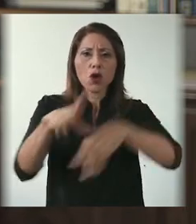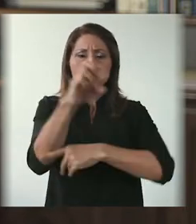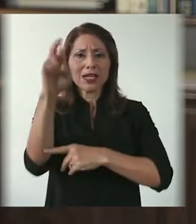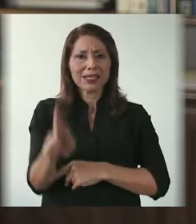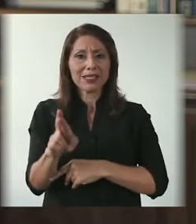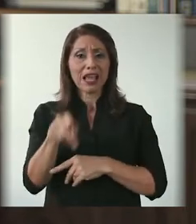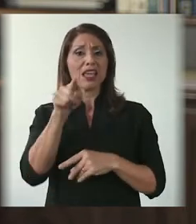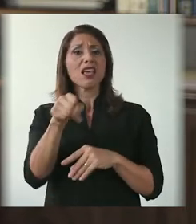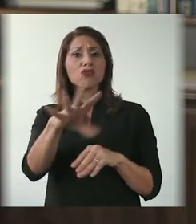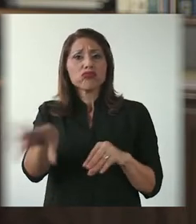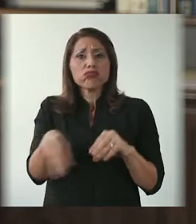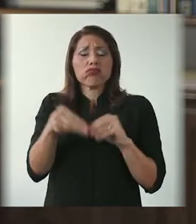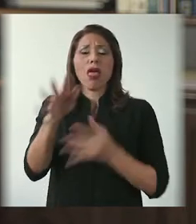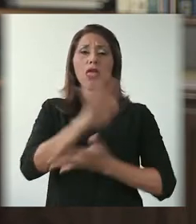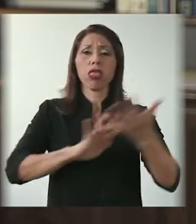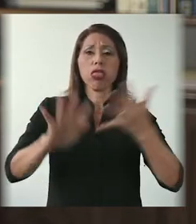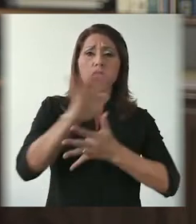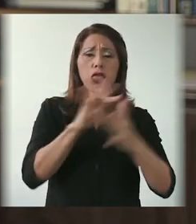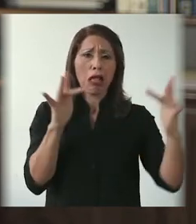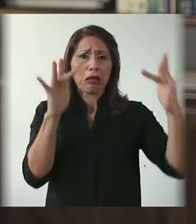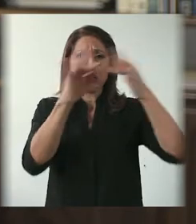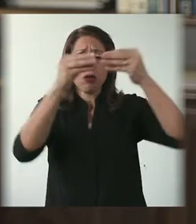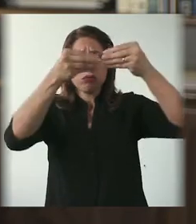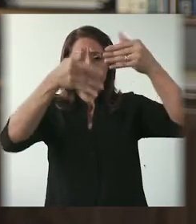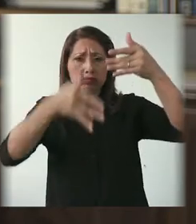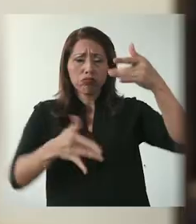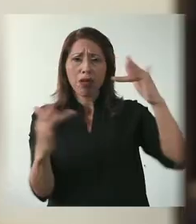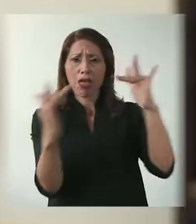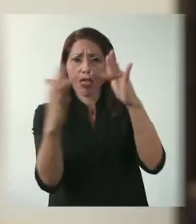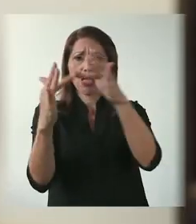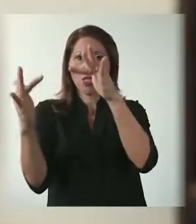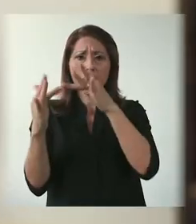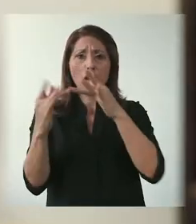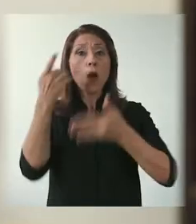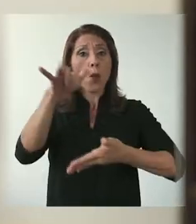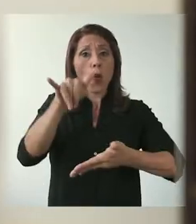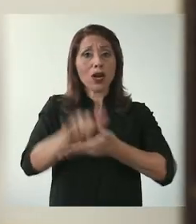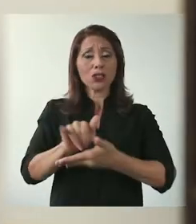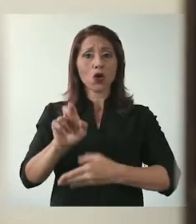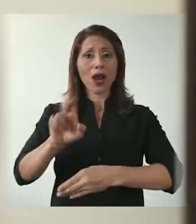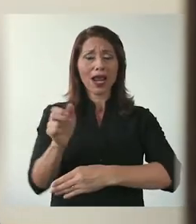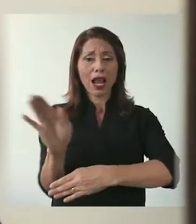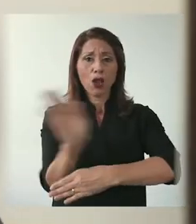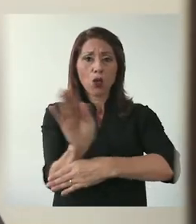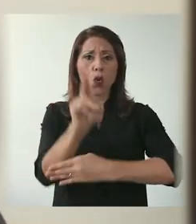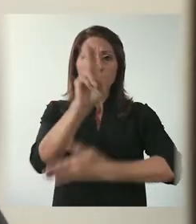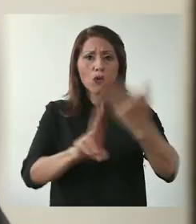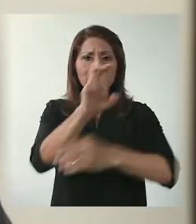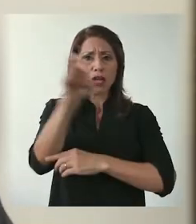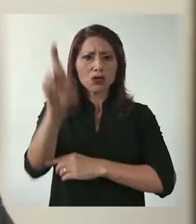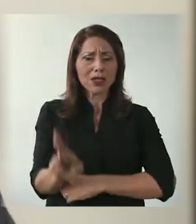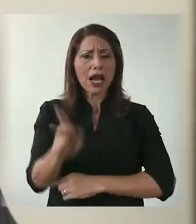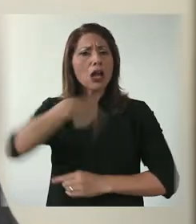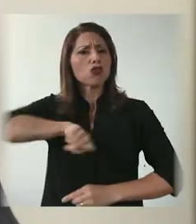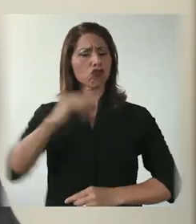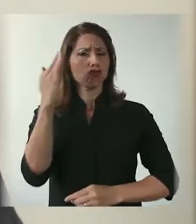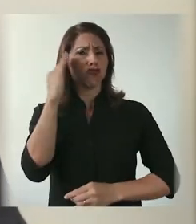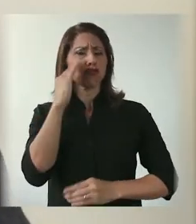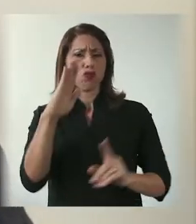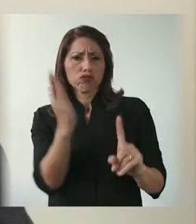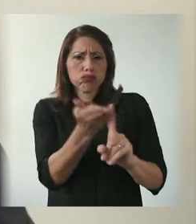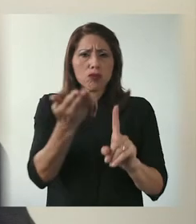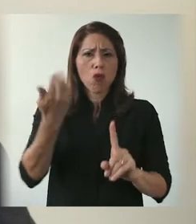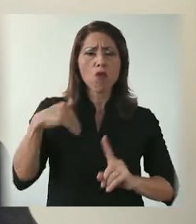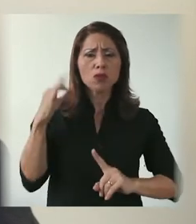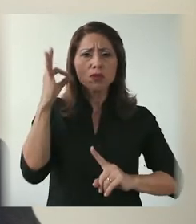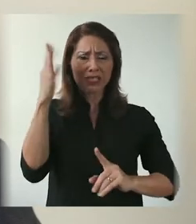y que se suman a un desorden en el espectro radioeléctrico. Por eso en el canal Universidad de Costa Rica estamos convencidos y convencidas